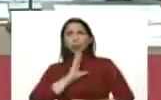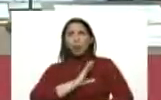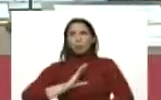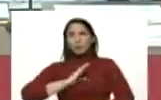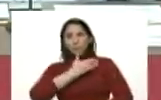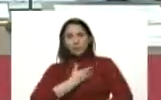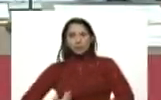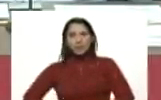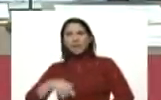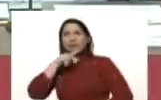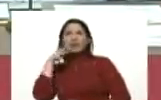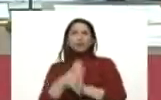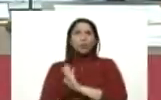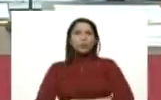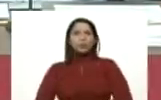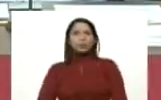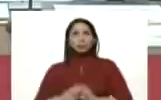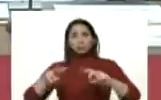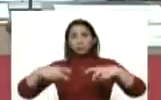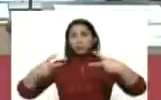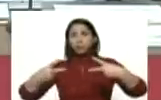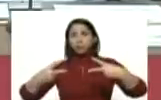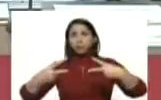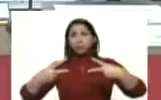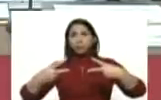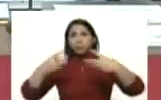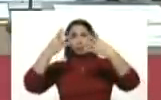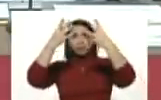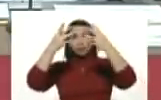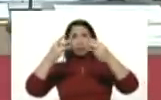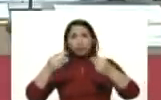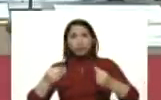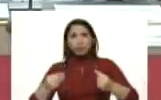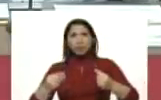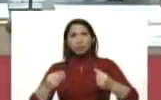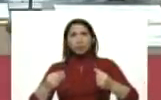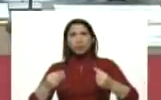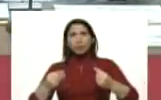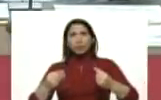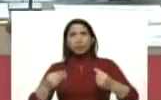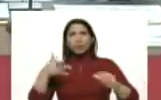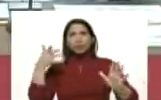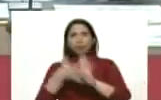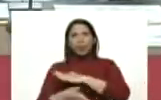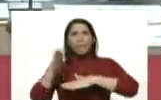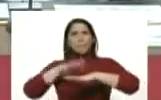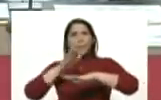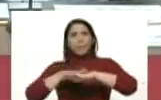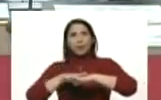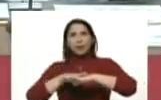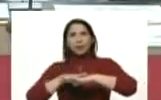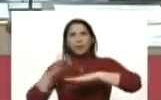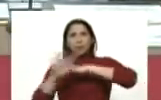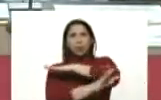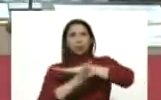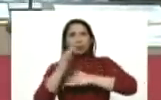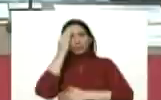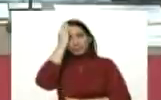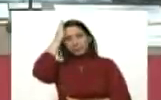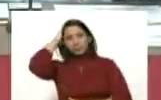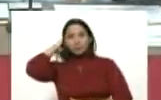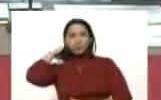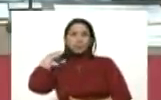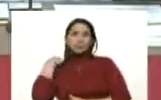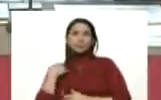presidencial hablarme de actualización de los números y de la situación de la migración